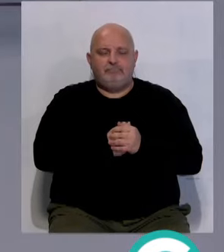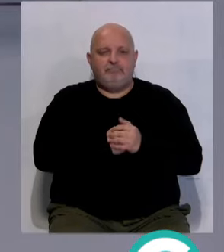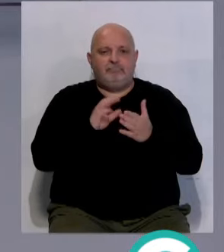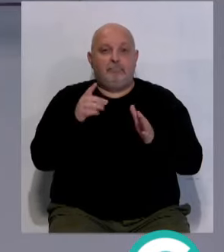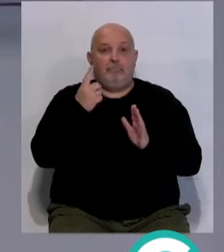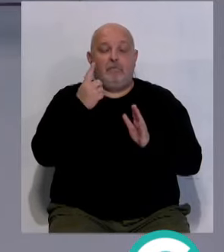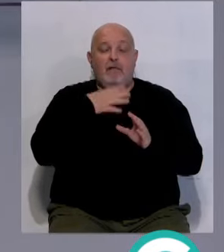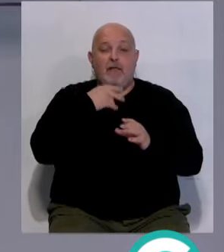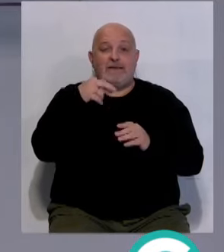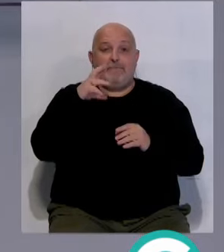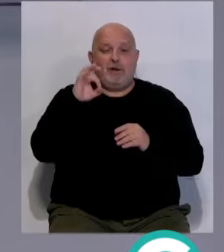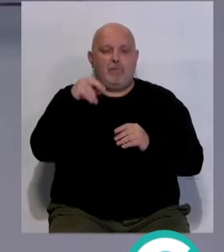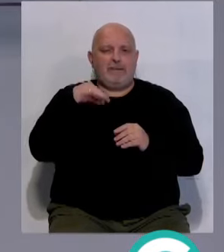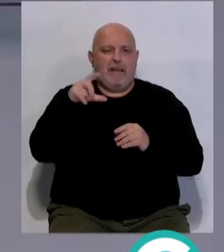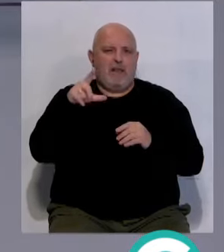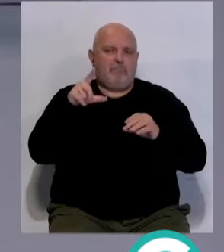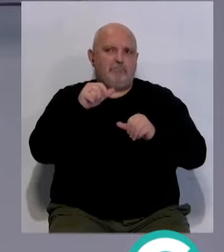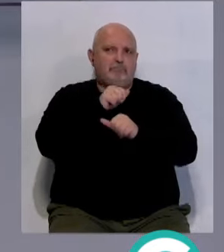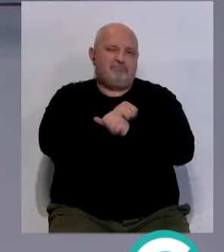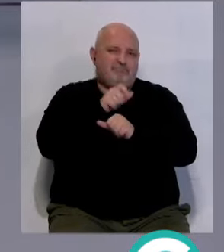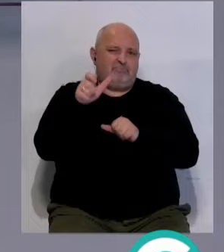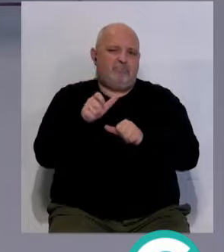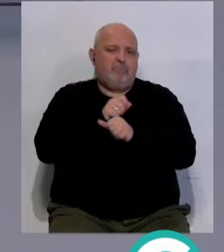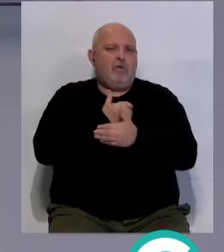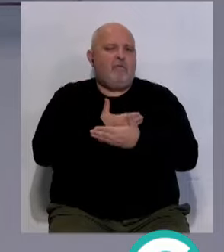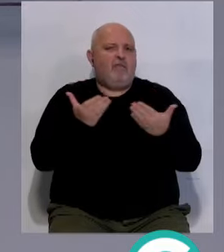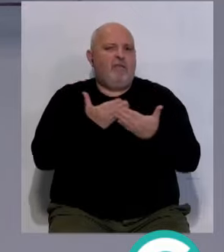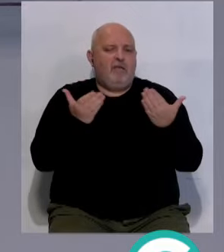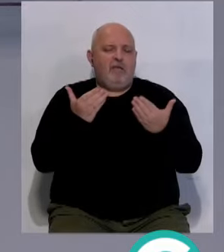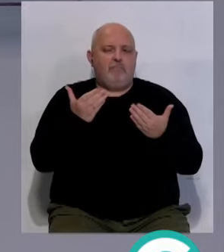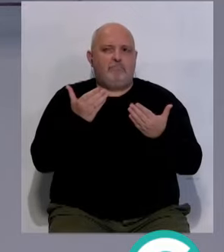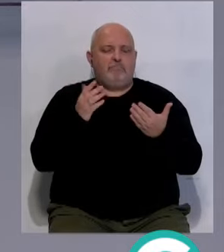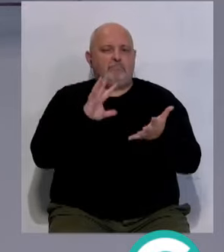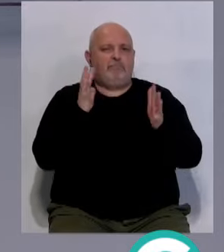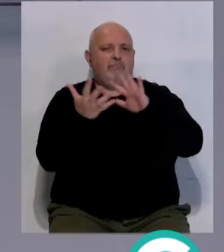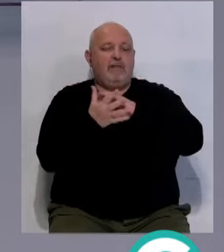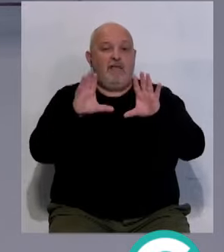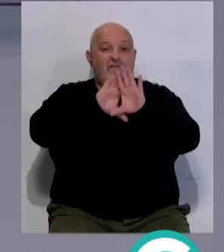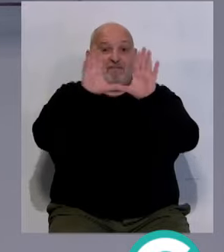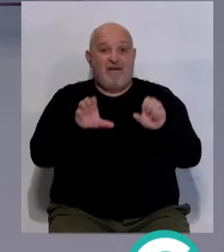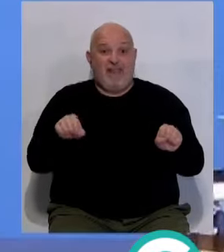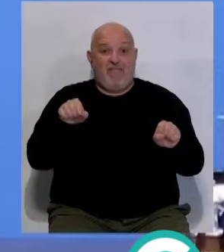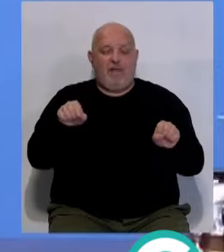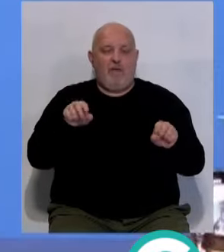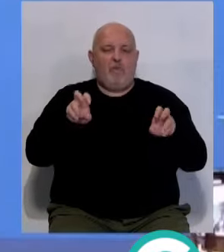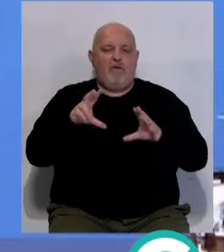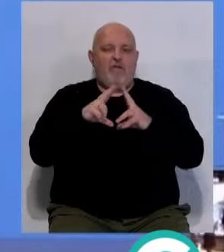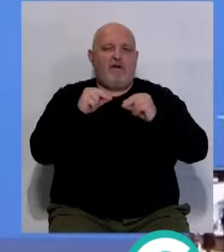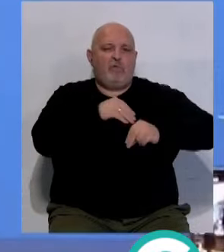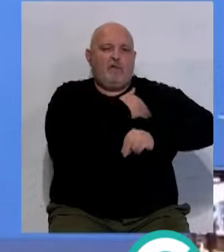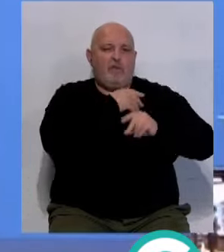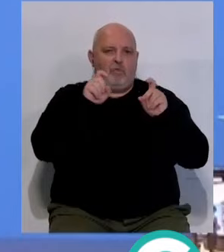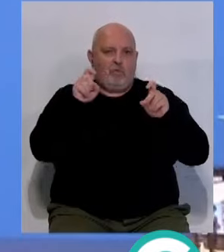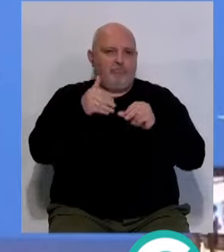Casimiro Mantel se muestra esperanzado y confiado en la conversión de Valcárcel en la nueva Facultad de